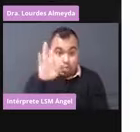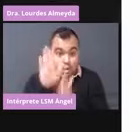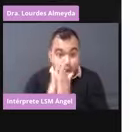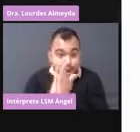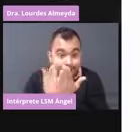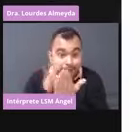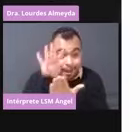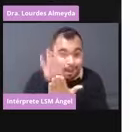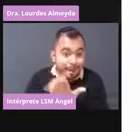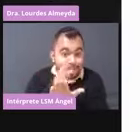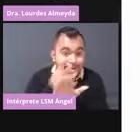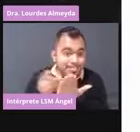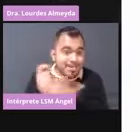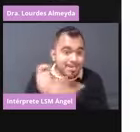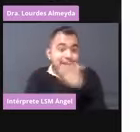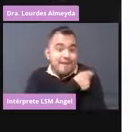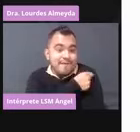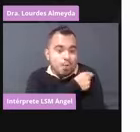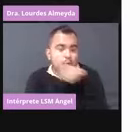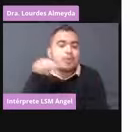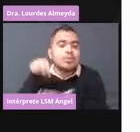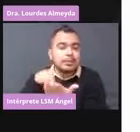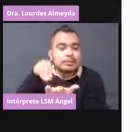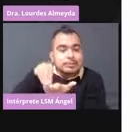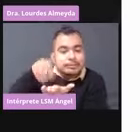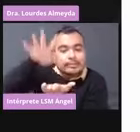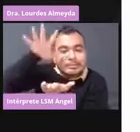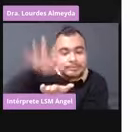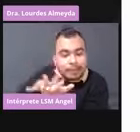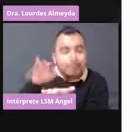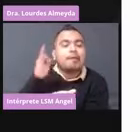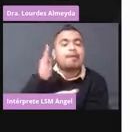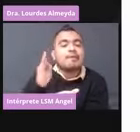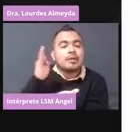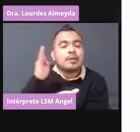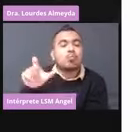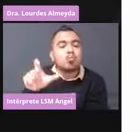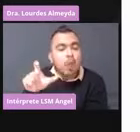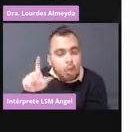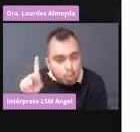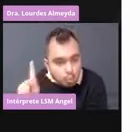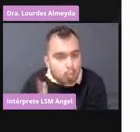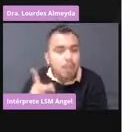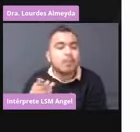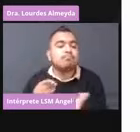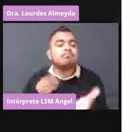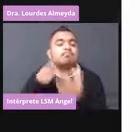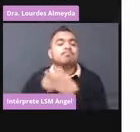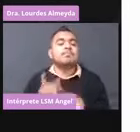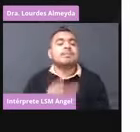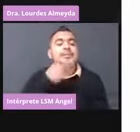a poner la fecha de su segunda dosis también. La próxima, por favor.